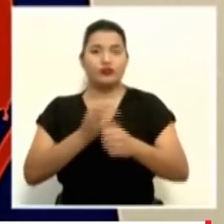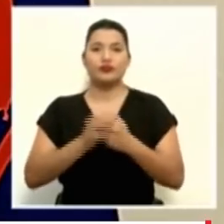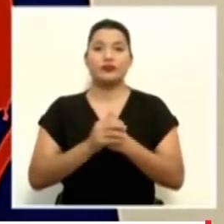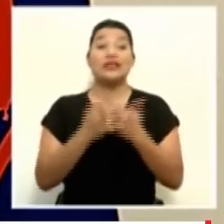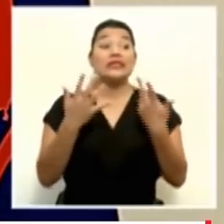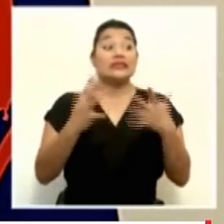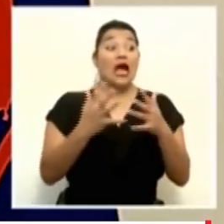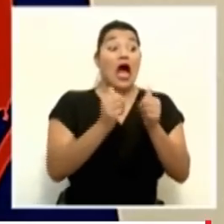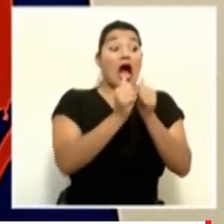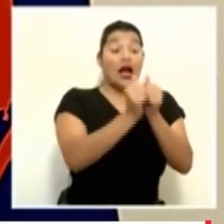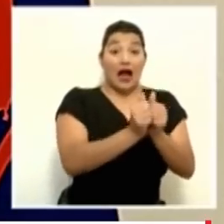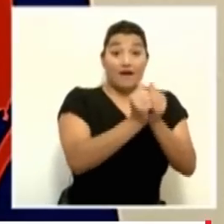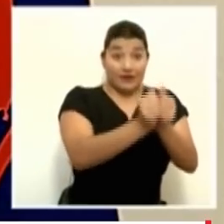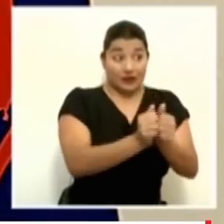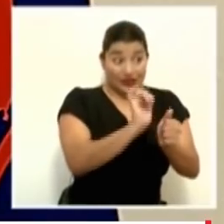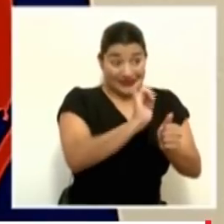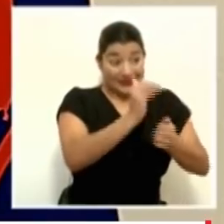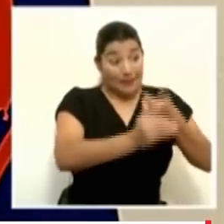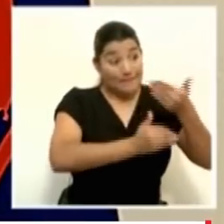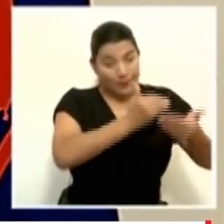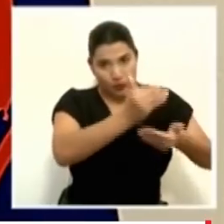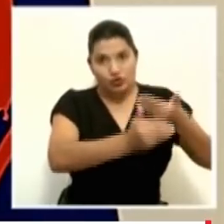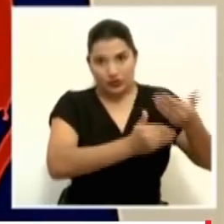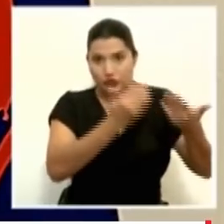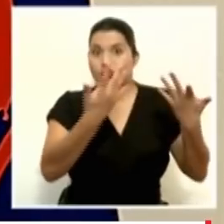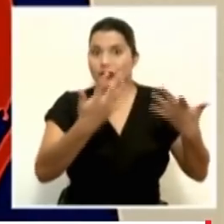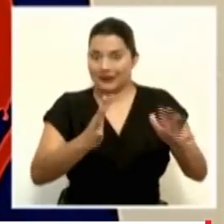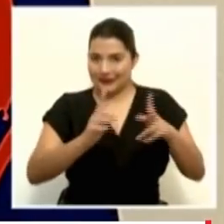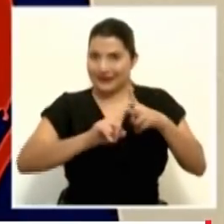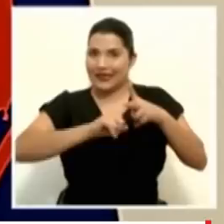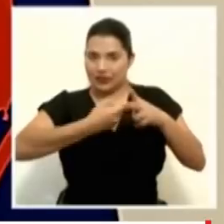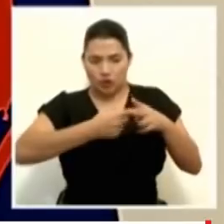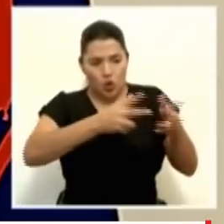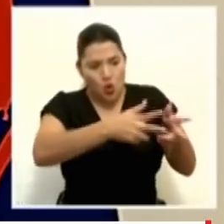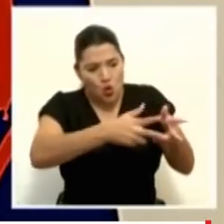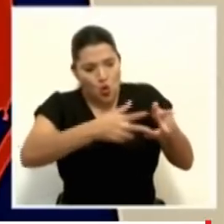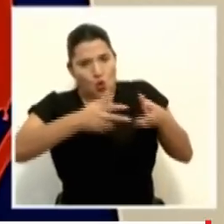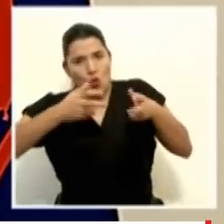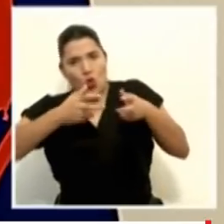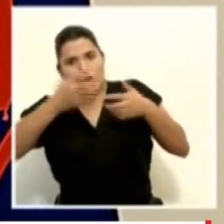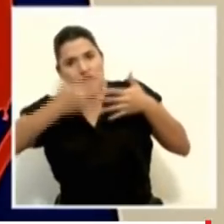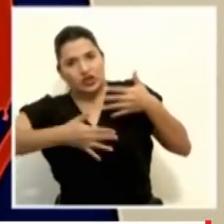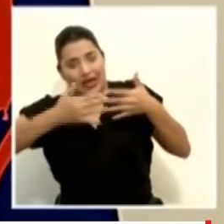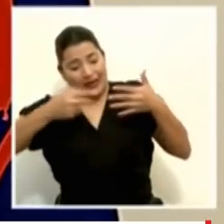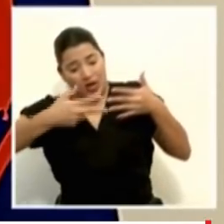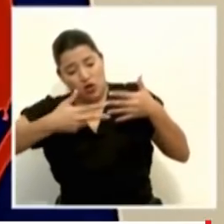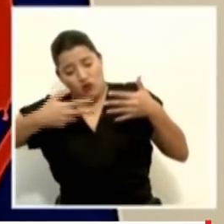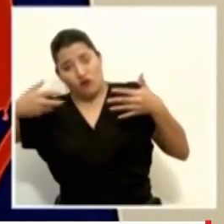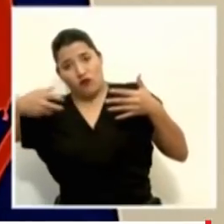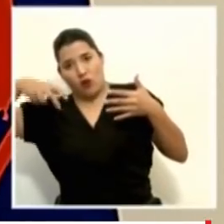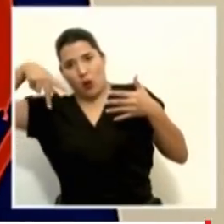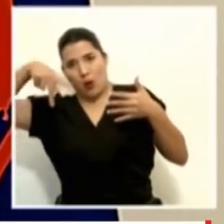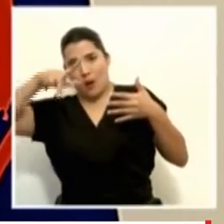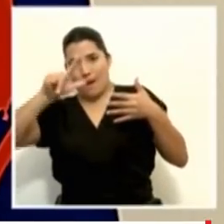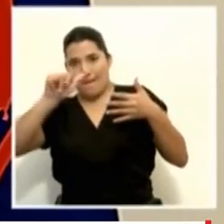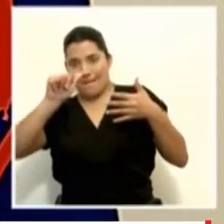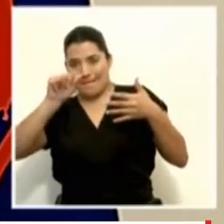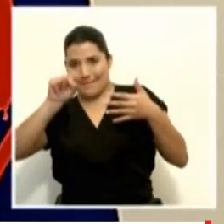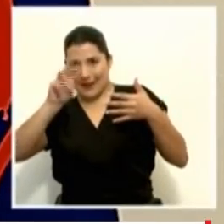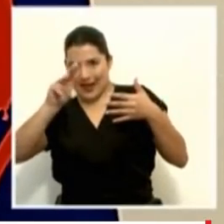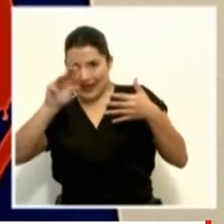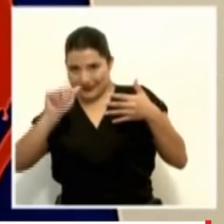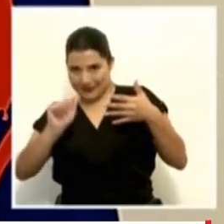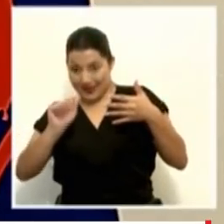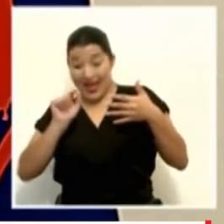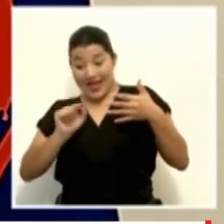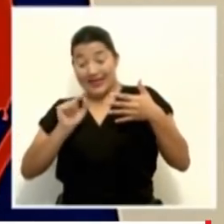anticuerpos han sido purificados y están en una etapa de control de calidad. En paralelo a esto se está desarrollando el